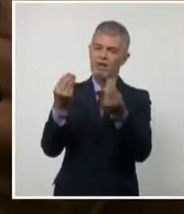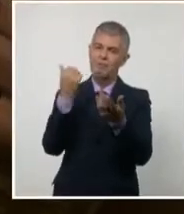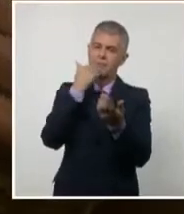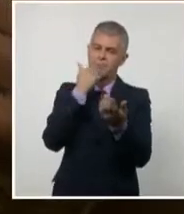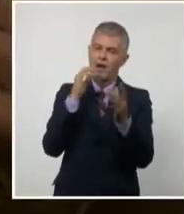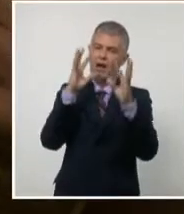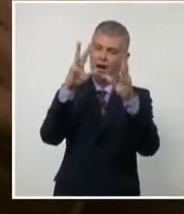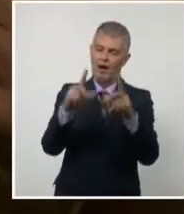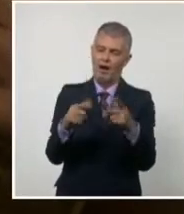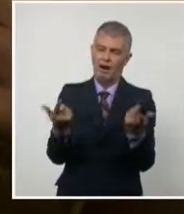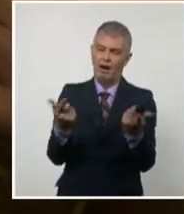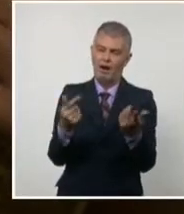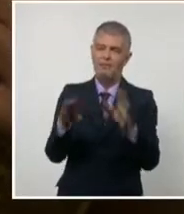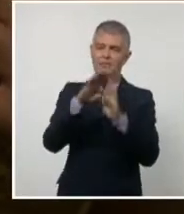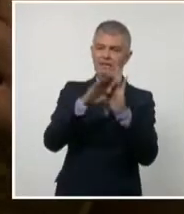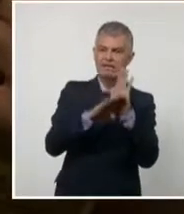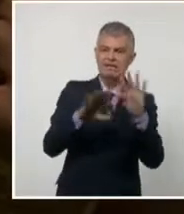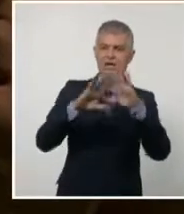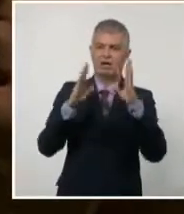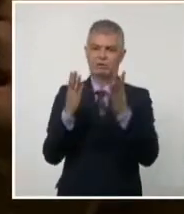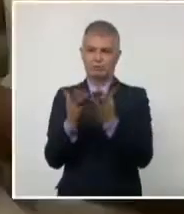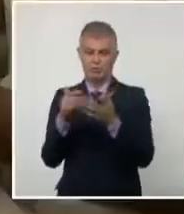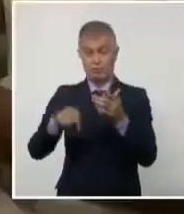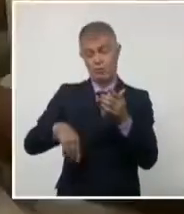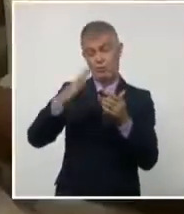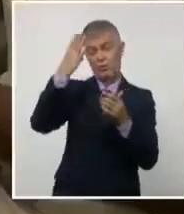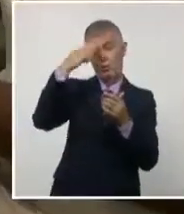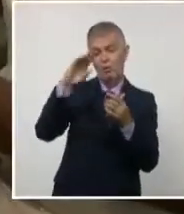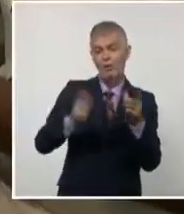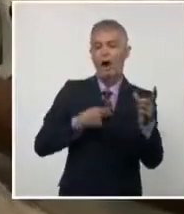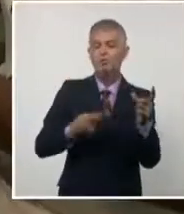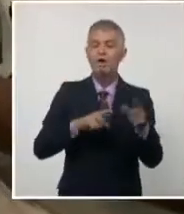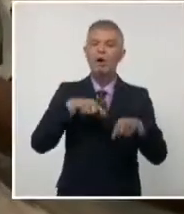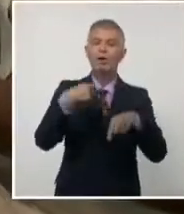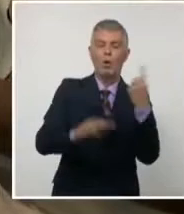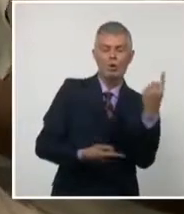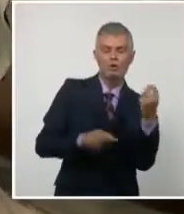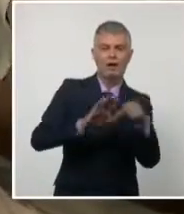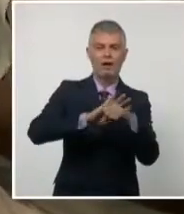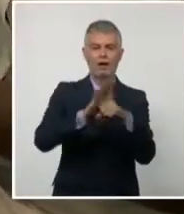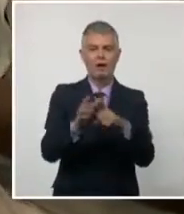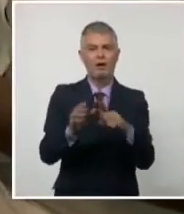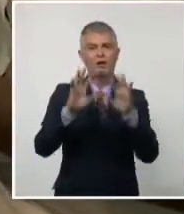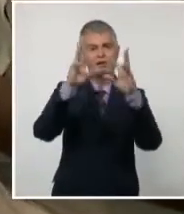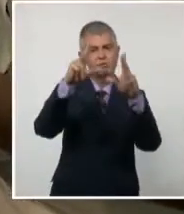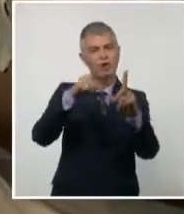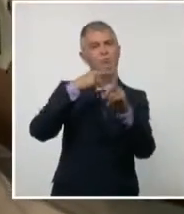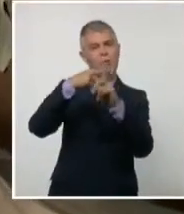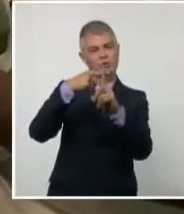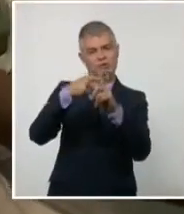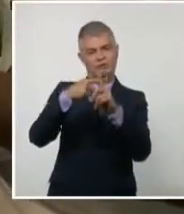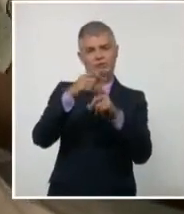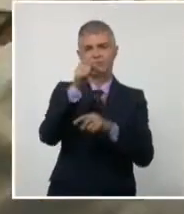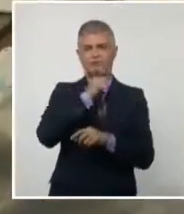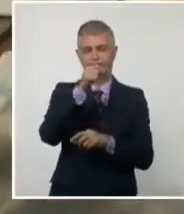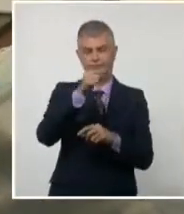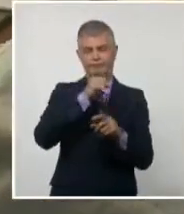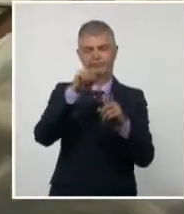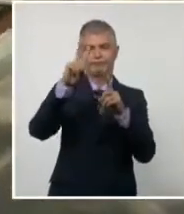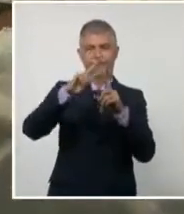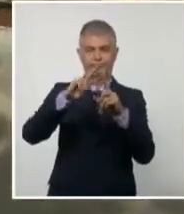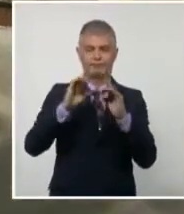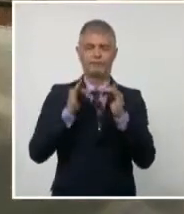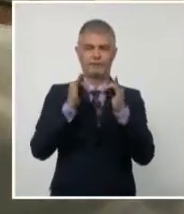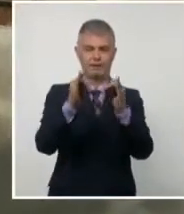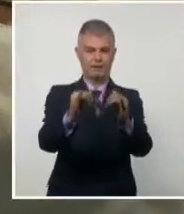medidas profilácticas adoptados en Cuba para el enfrentamiento exitoso a la COVID-19. Lisandra Sesto, Sistema Informativo